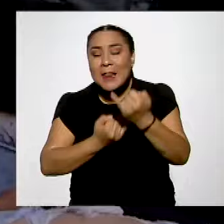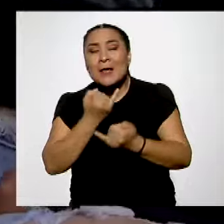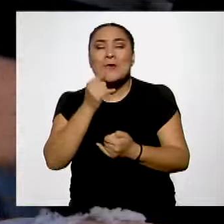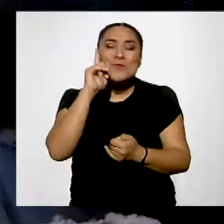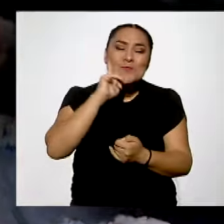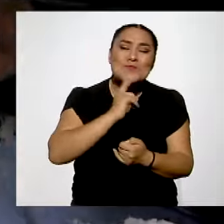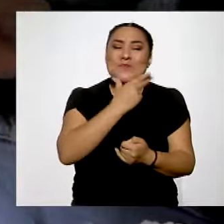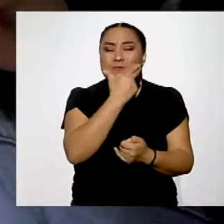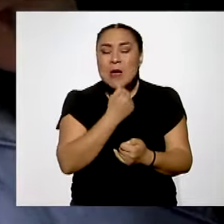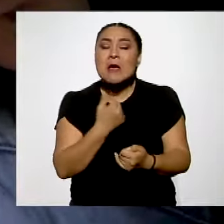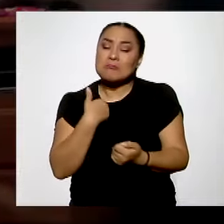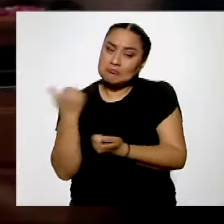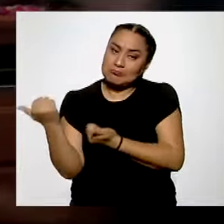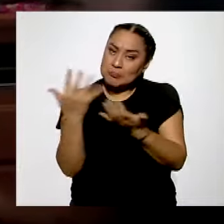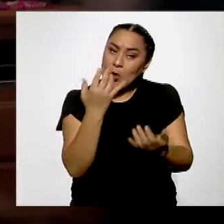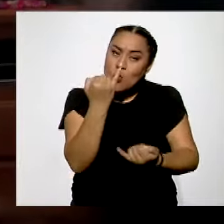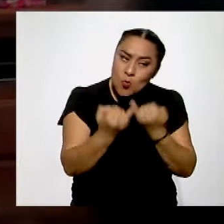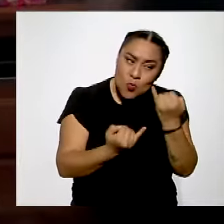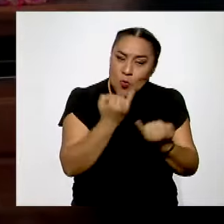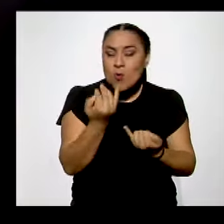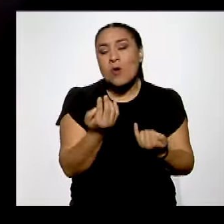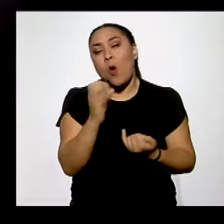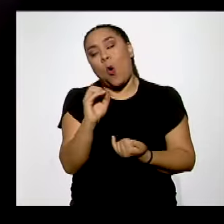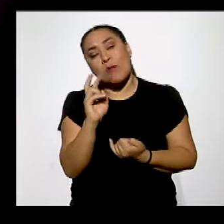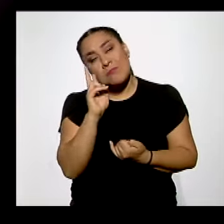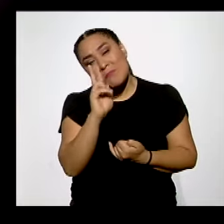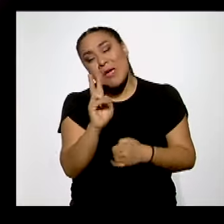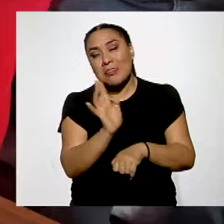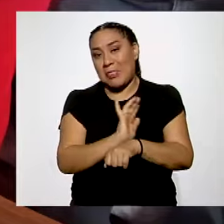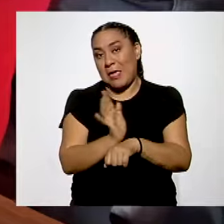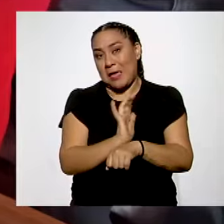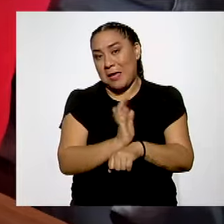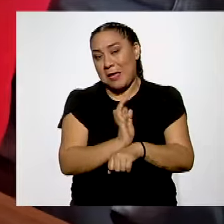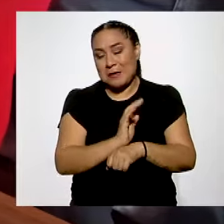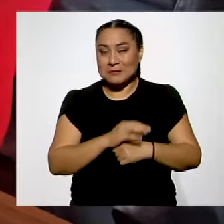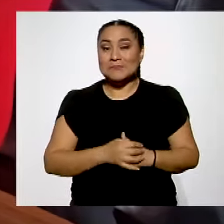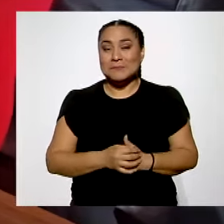primas, traigo juguetes y vemos un ratito en la tele.